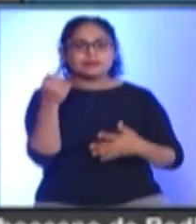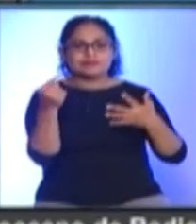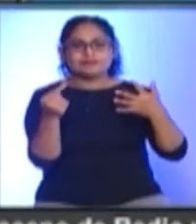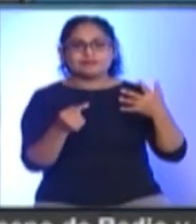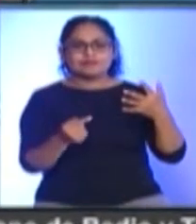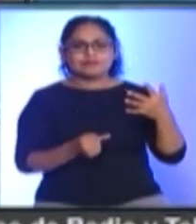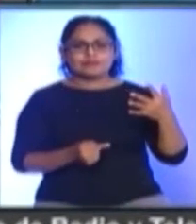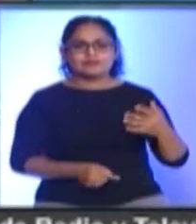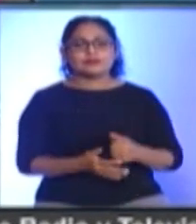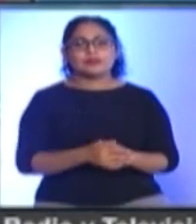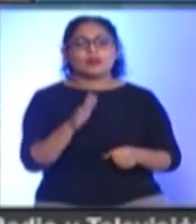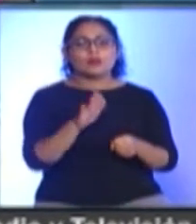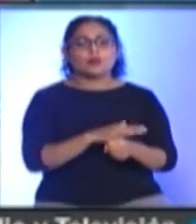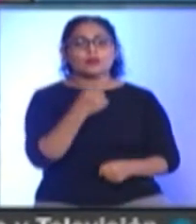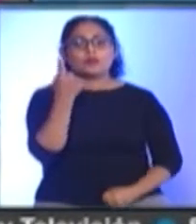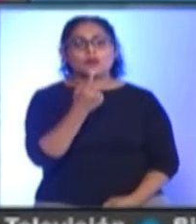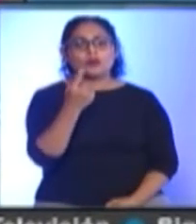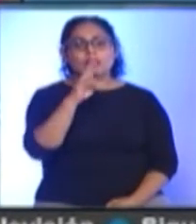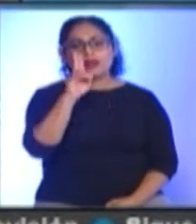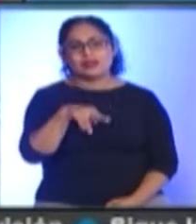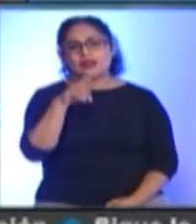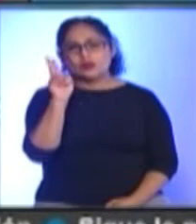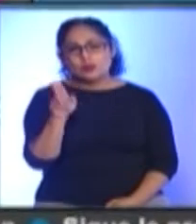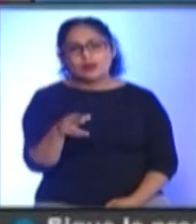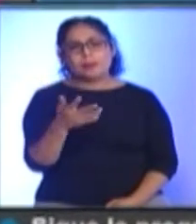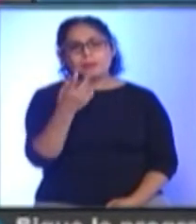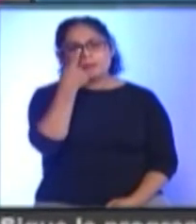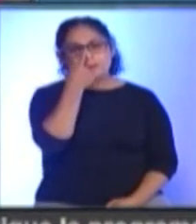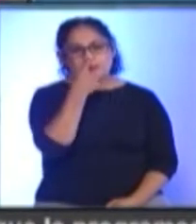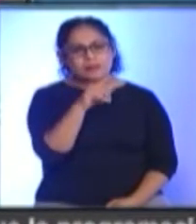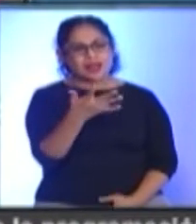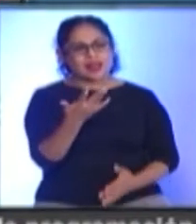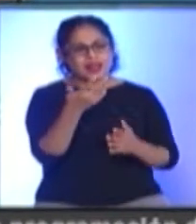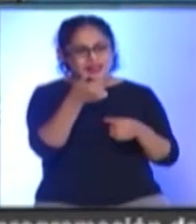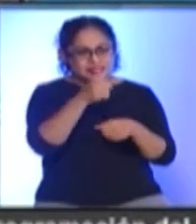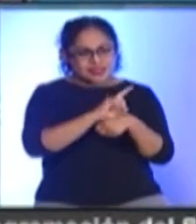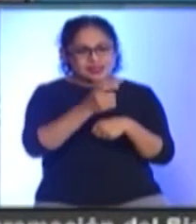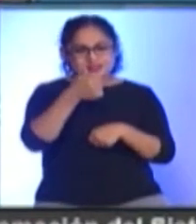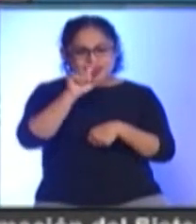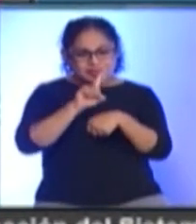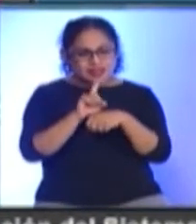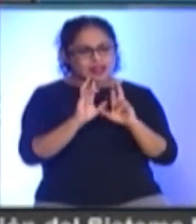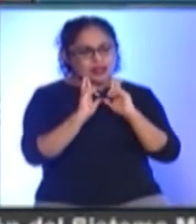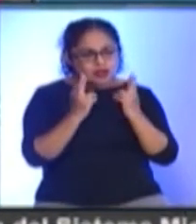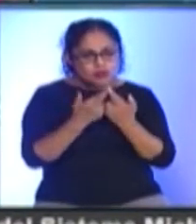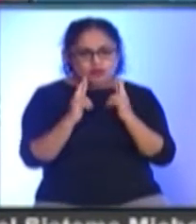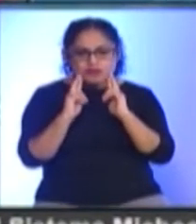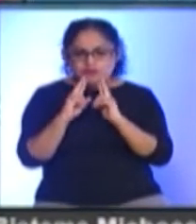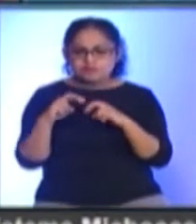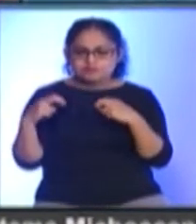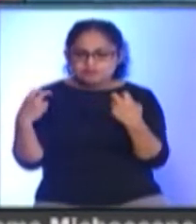El que cada Una calendarización Para que cada Seis meses Con todo su gabinete Y él